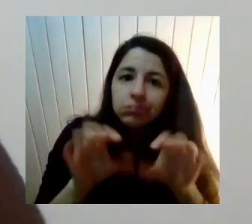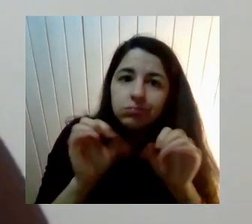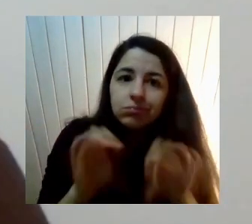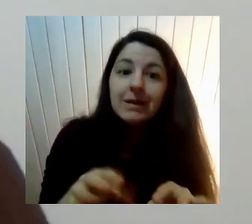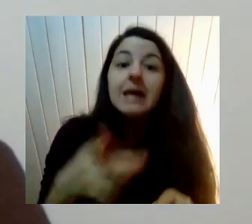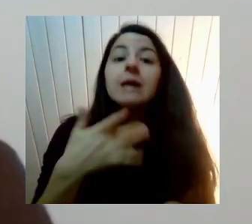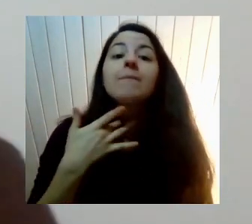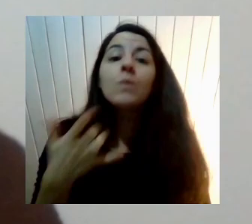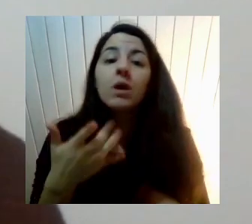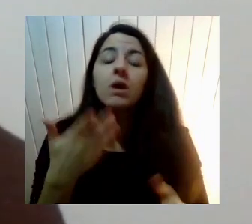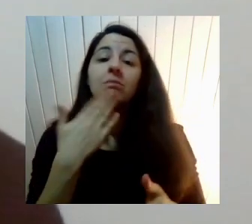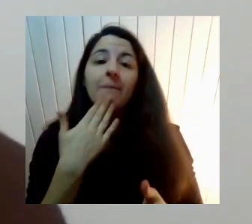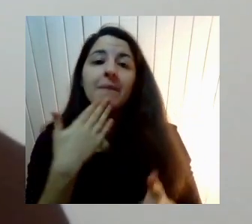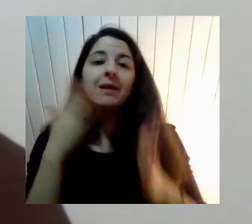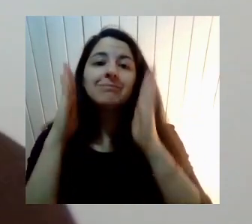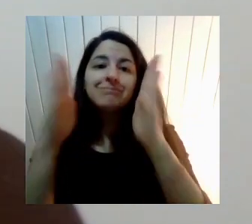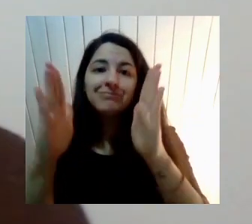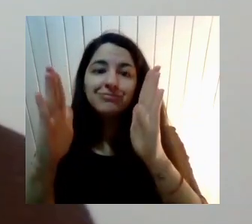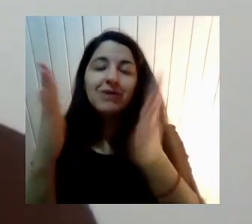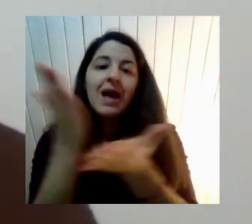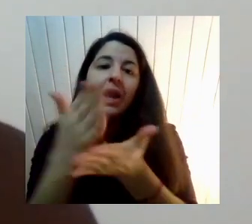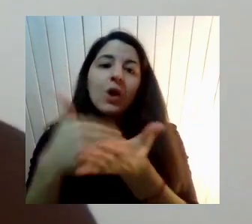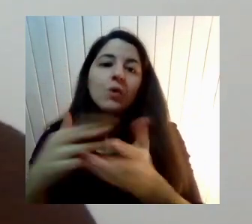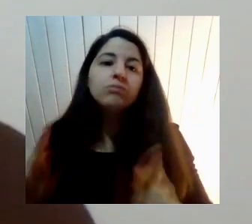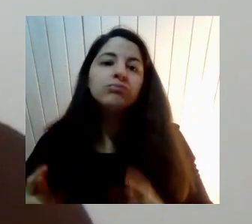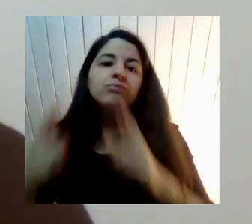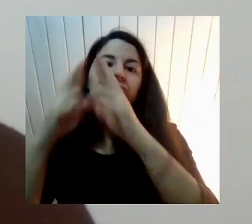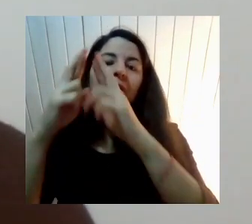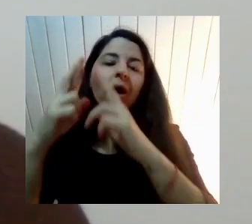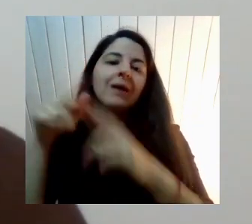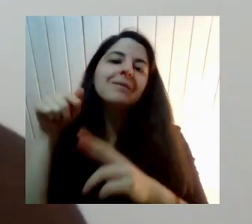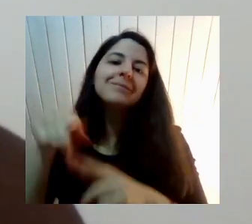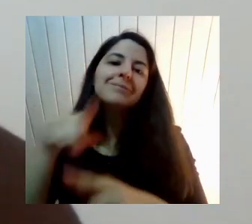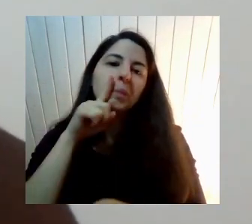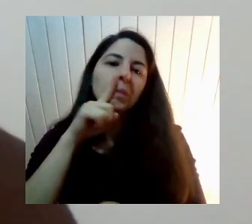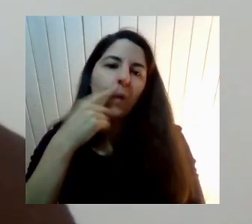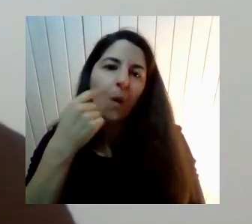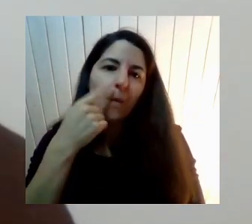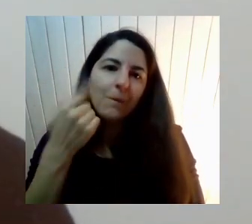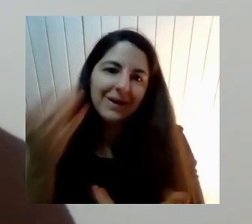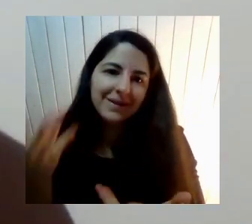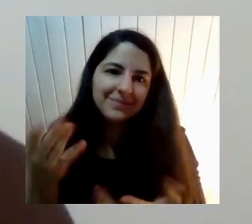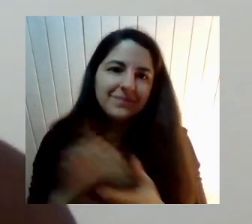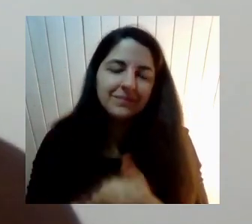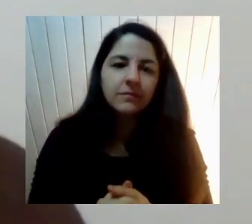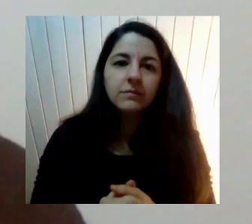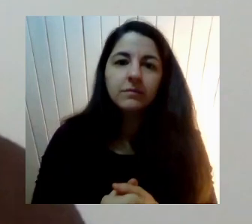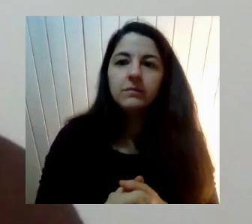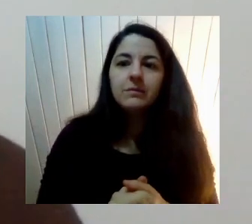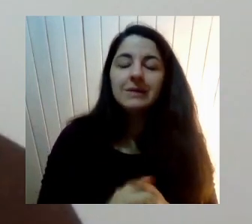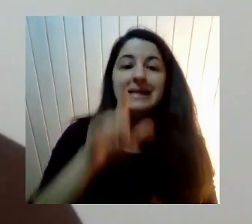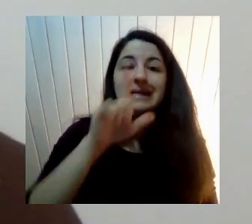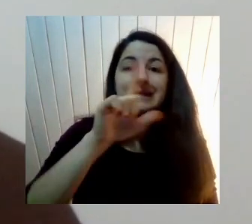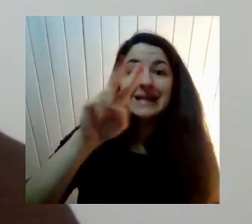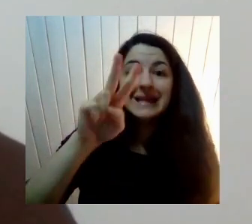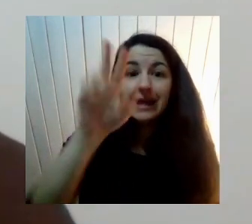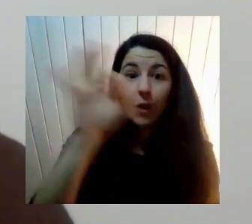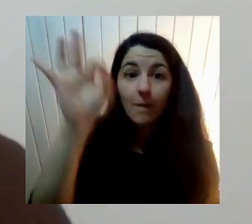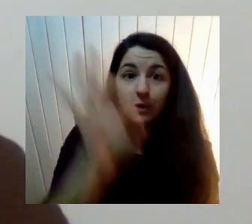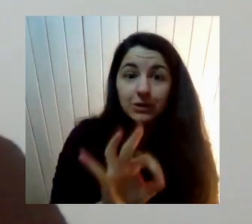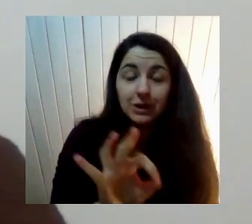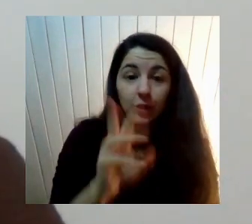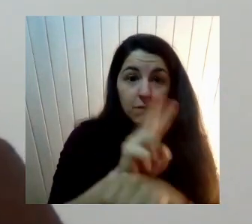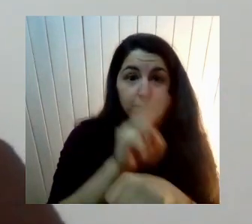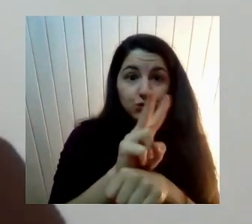Y de un modo machista Por ejemplo En educación escolar El 73% De las docentes Somos mujeres Sin